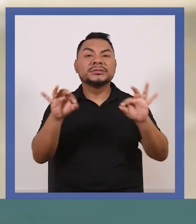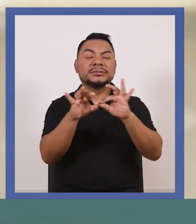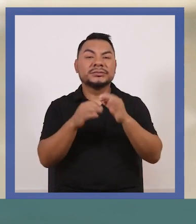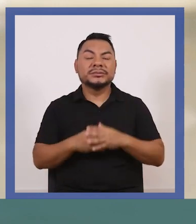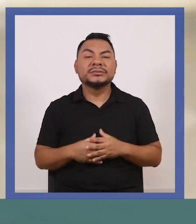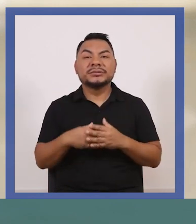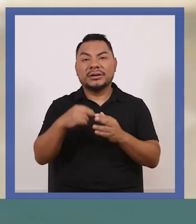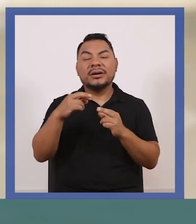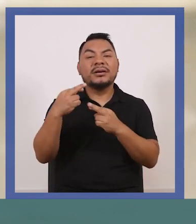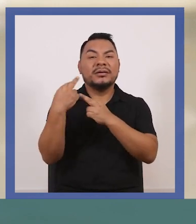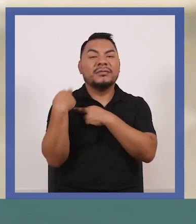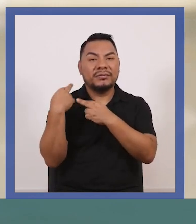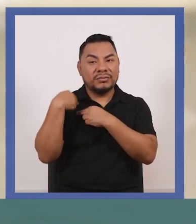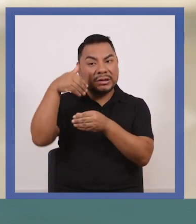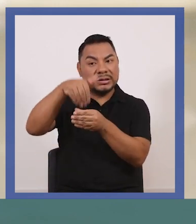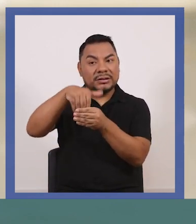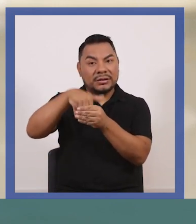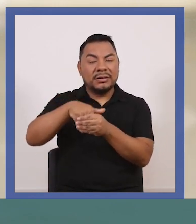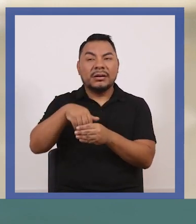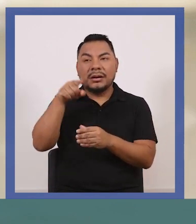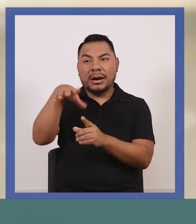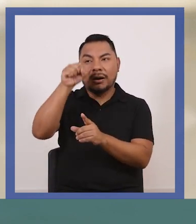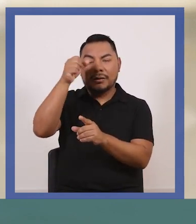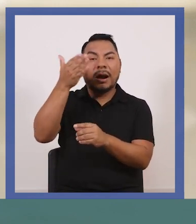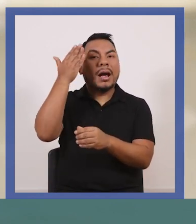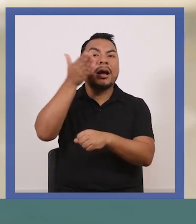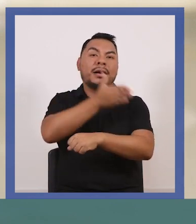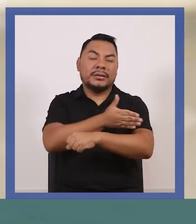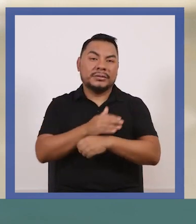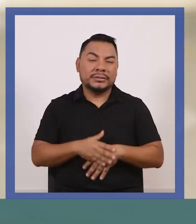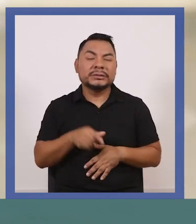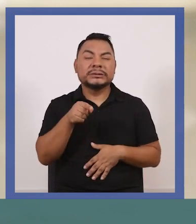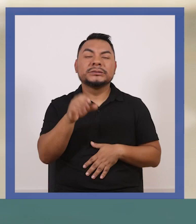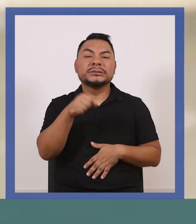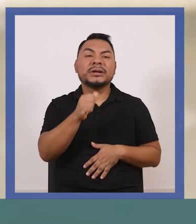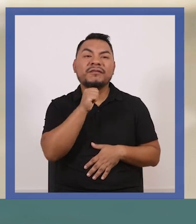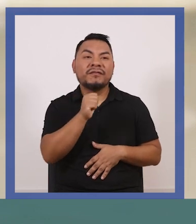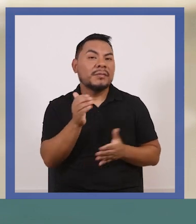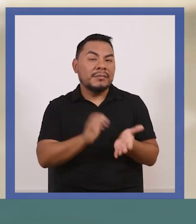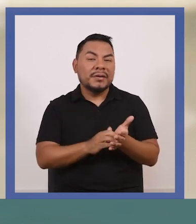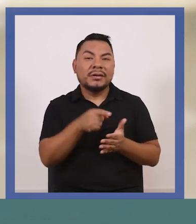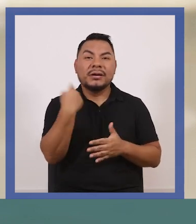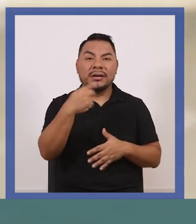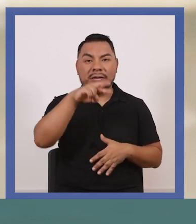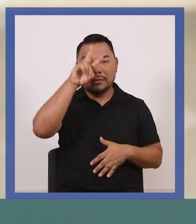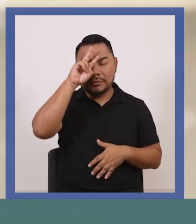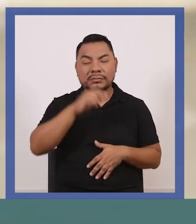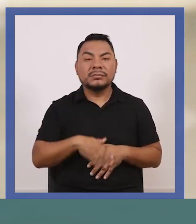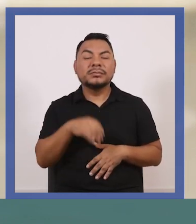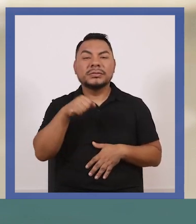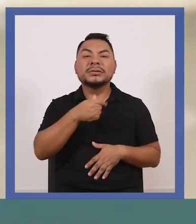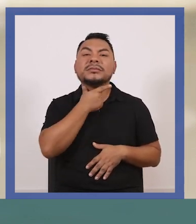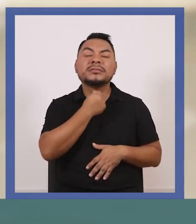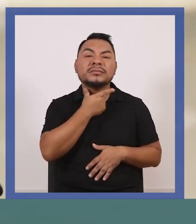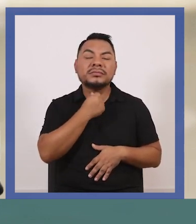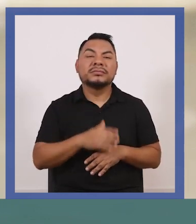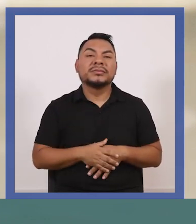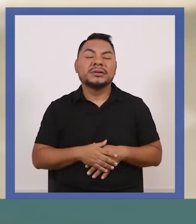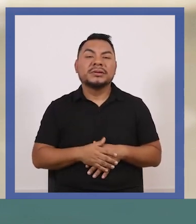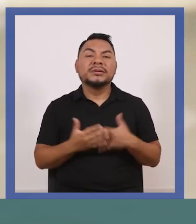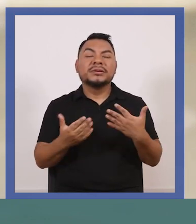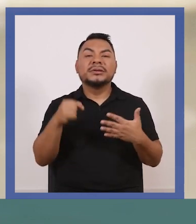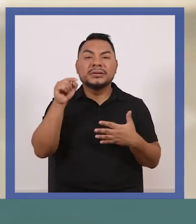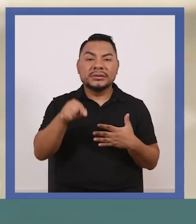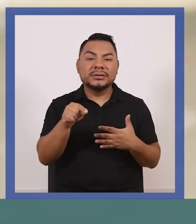importancia del voto responsable, que es algo que quiero remarcar mucho ya que es algo que nos falta, creo, como nación y que me gustaría